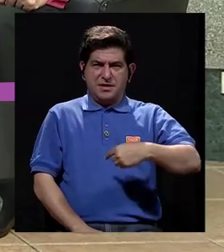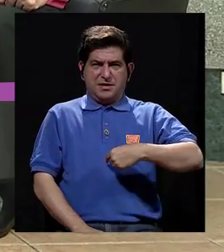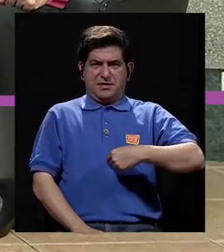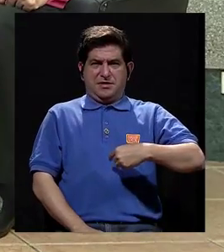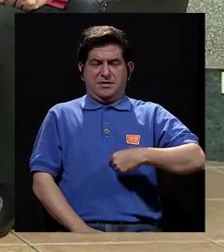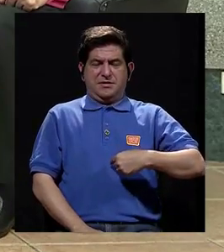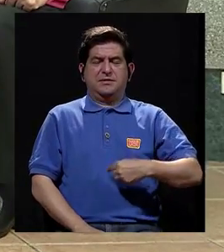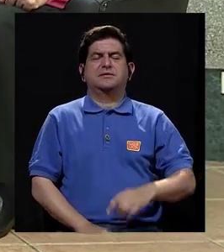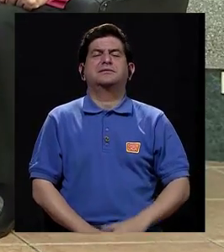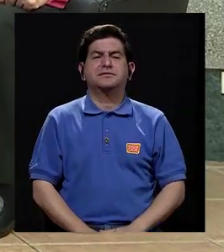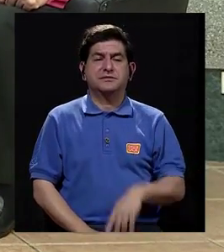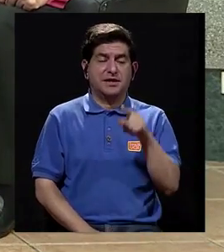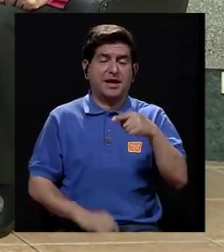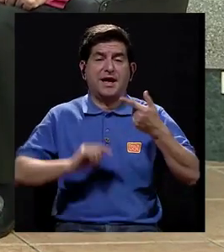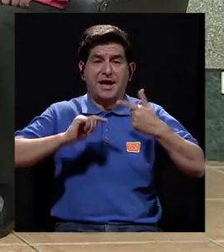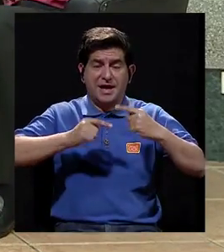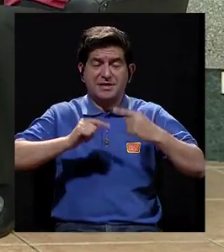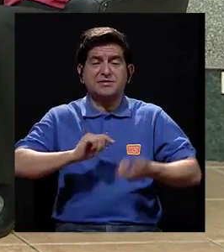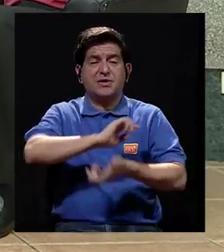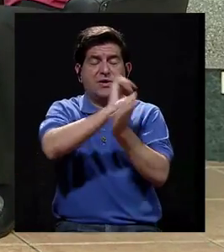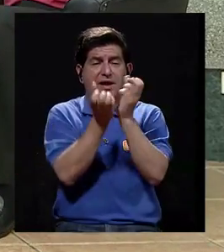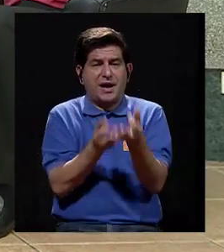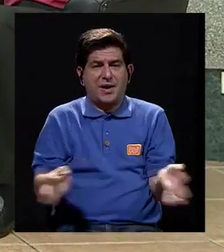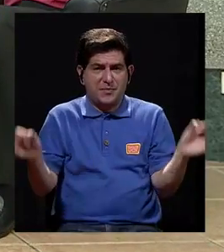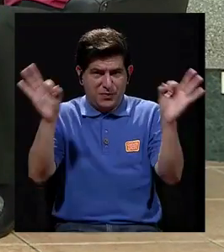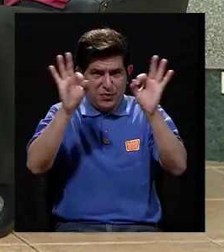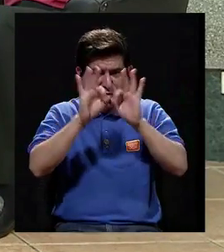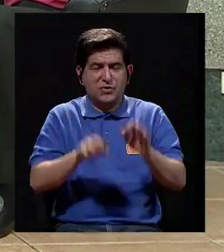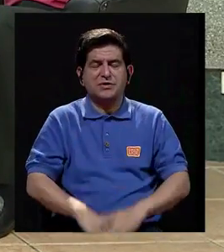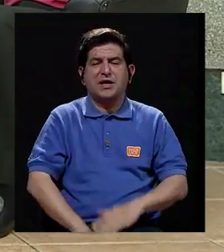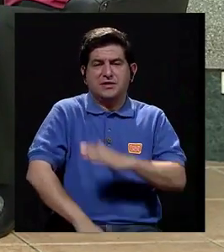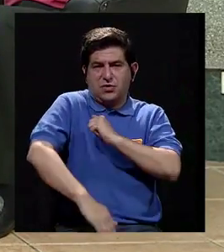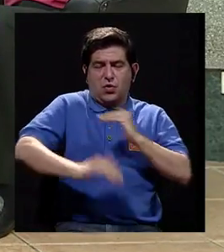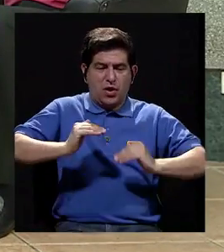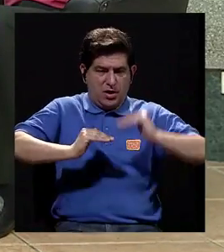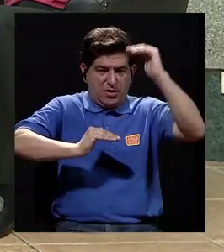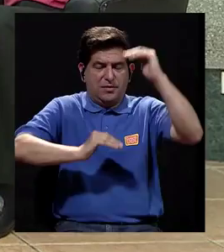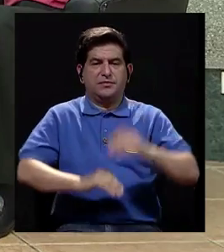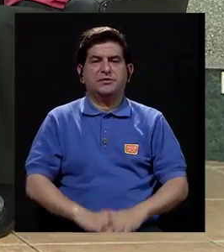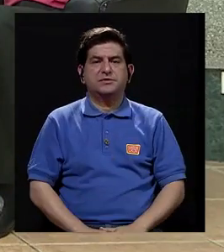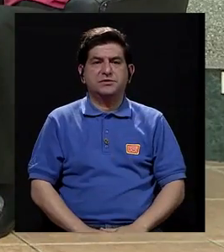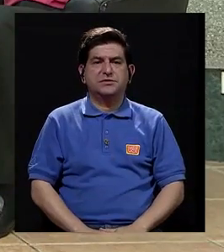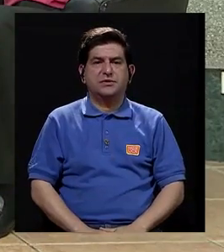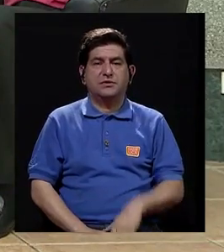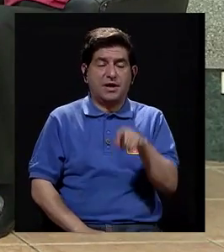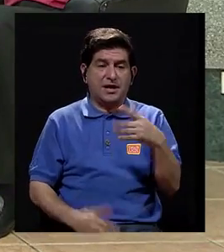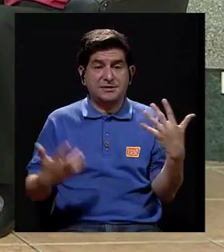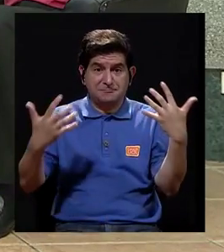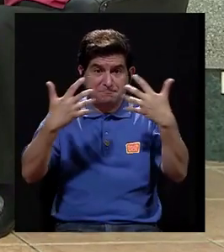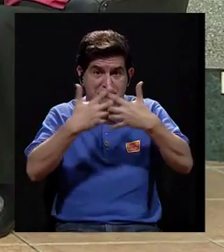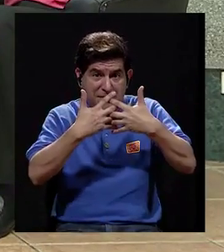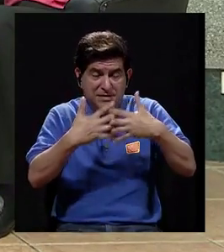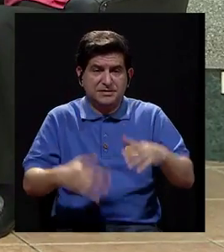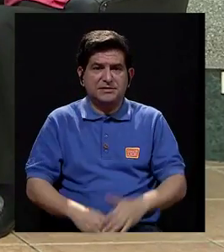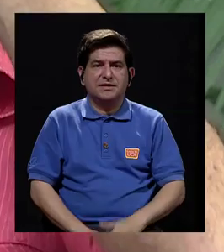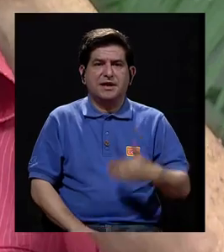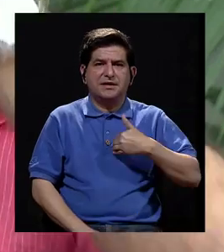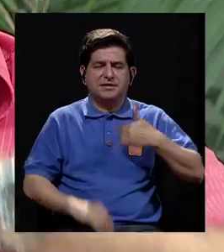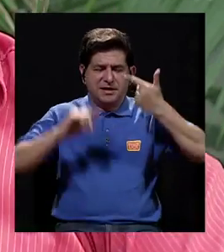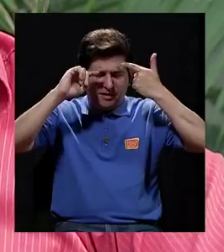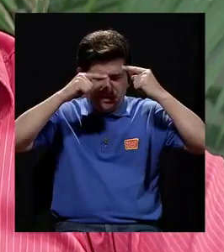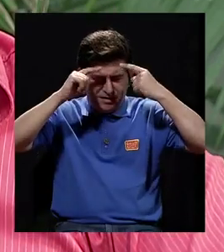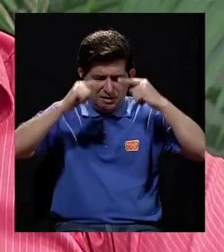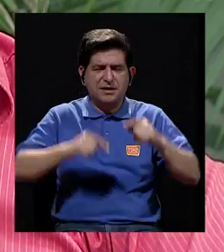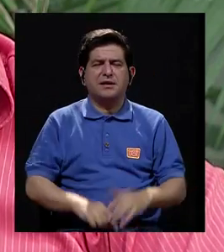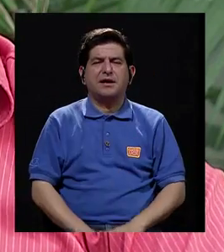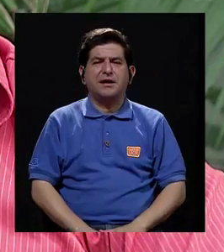gastritis, se llama epigastralgia. Esos dolores son cambios importantes, digamos, en la presión arterial. Estamos hablando que son una combinación. Puede tener el